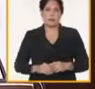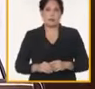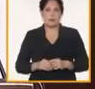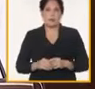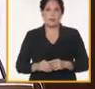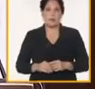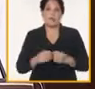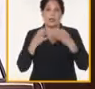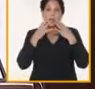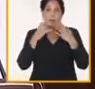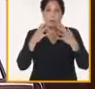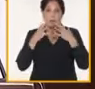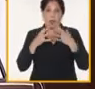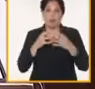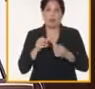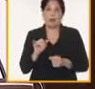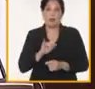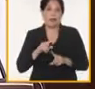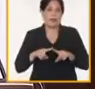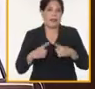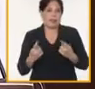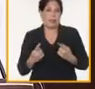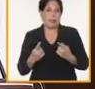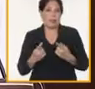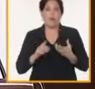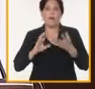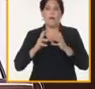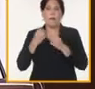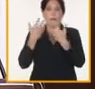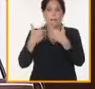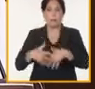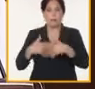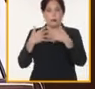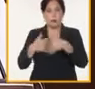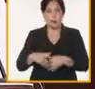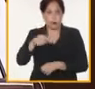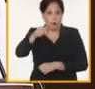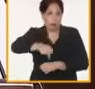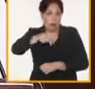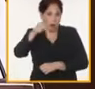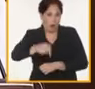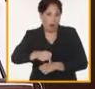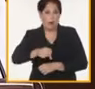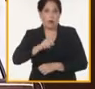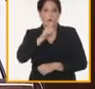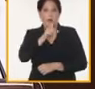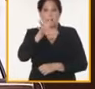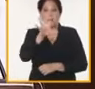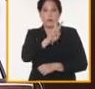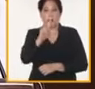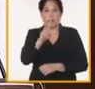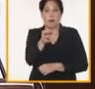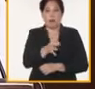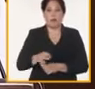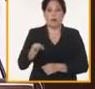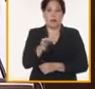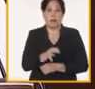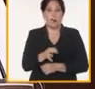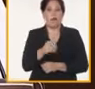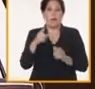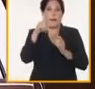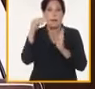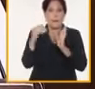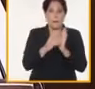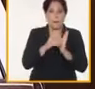necesario impulsar, teniendo en cuenta que el sistema productivo actual incluye 152 municipios y 1